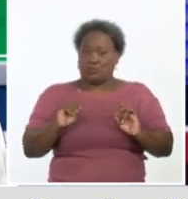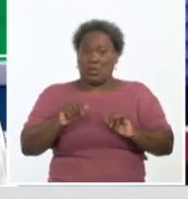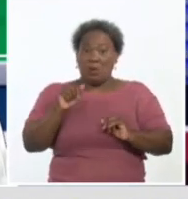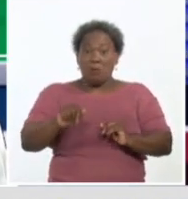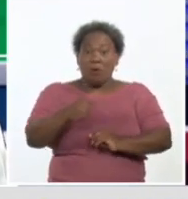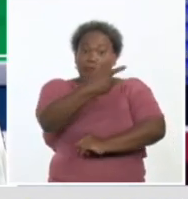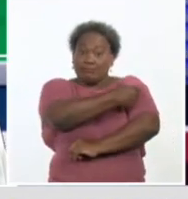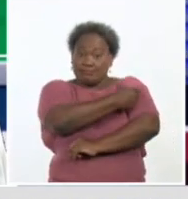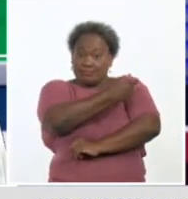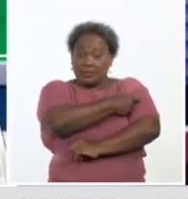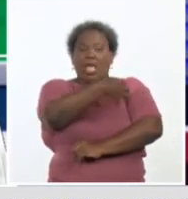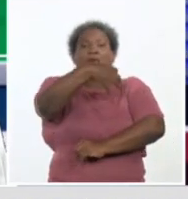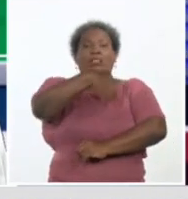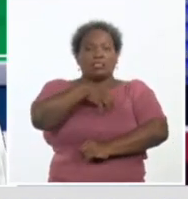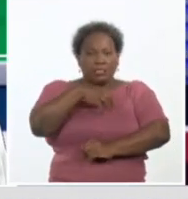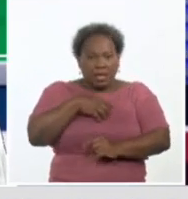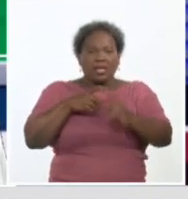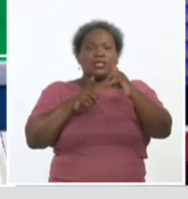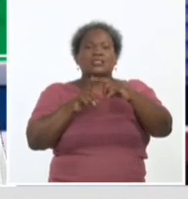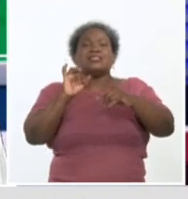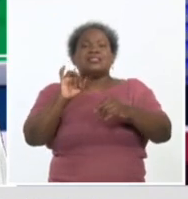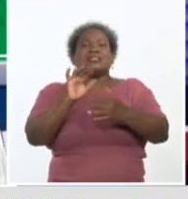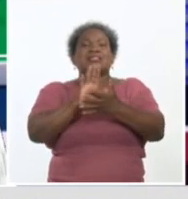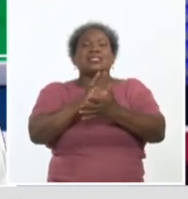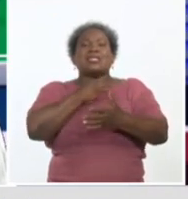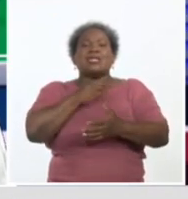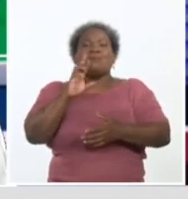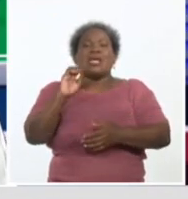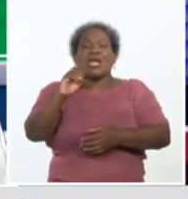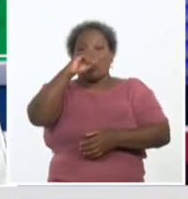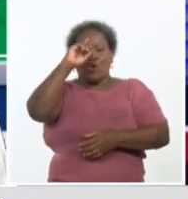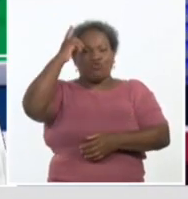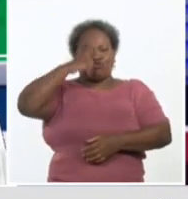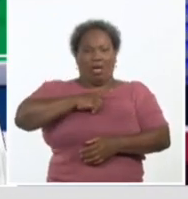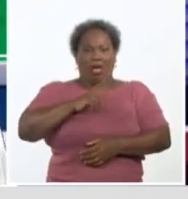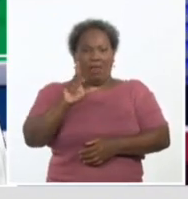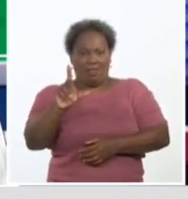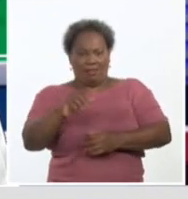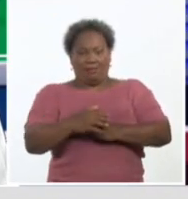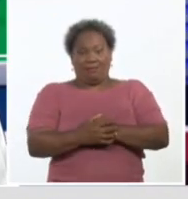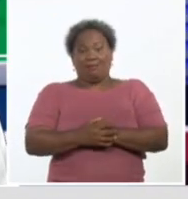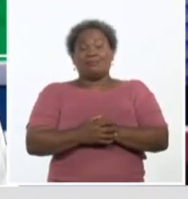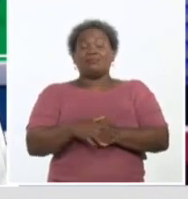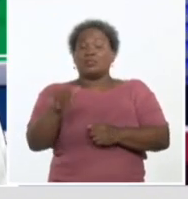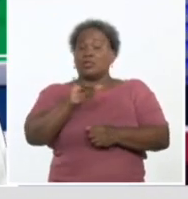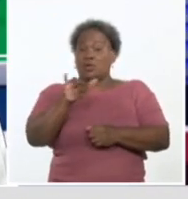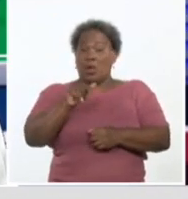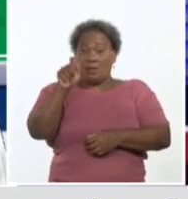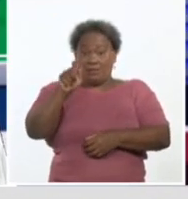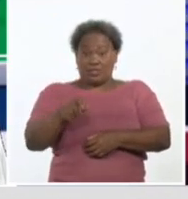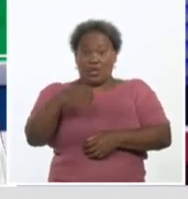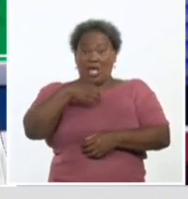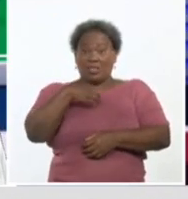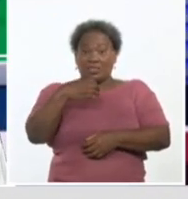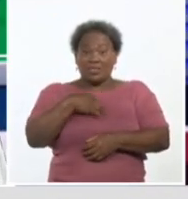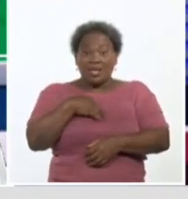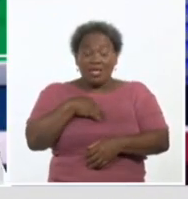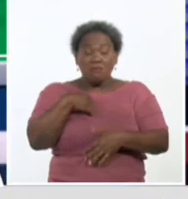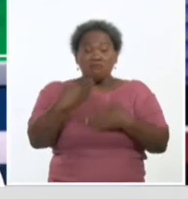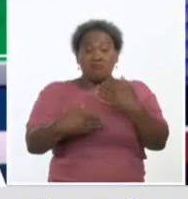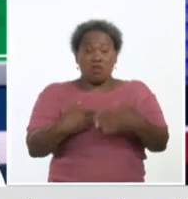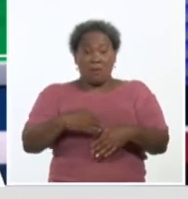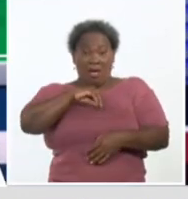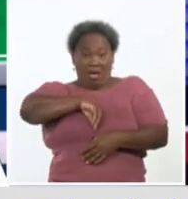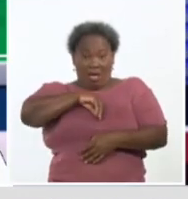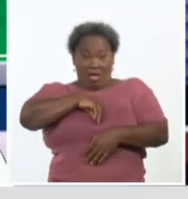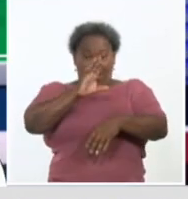aplicando contienen este producto. De la misma forma, las personas que presentan una enfermedad aguda, y sería algo temporal,